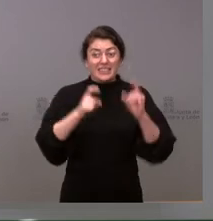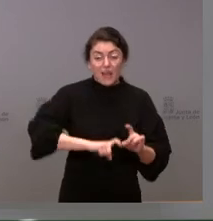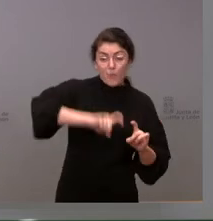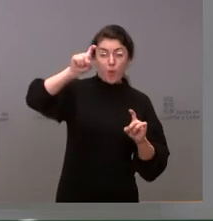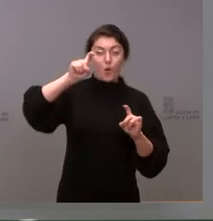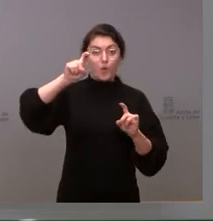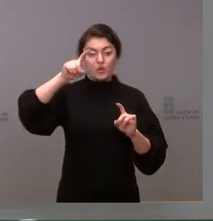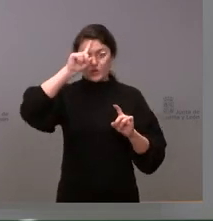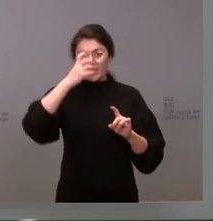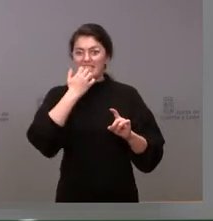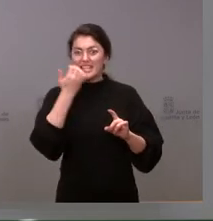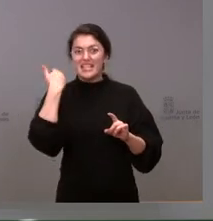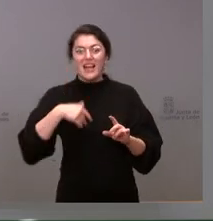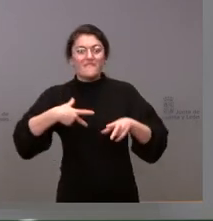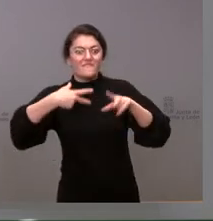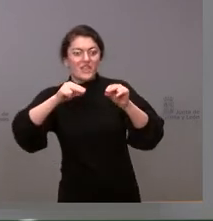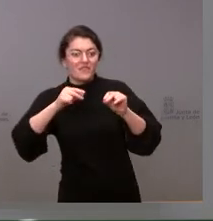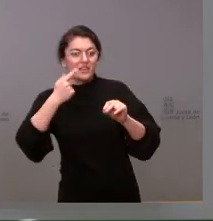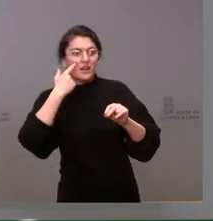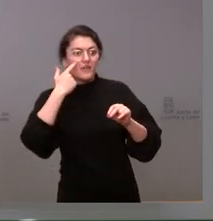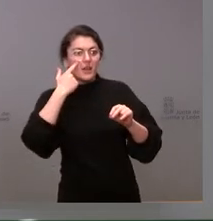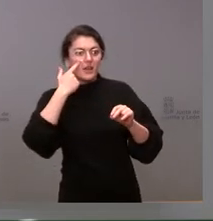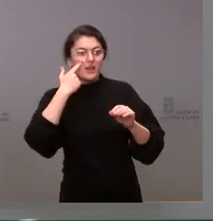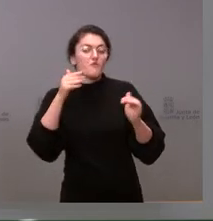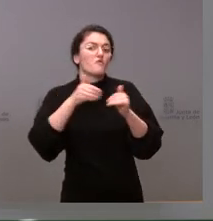se valora esta sexta ola y qué se espera en un futuro